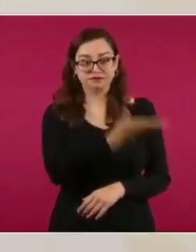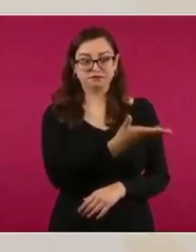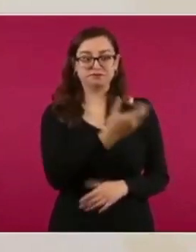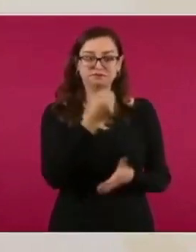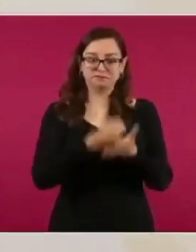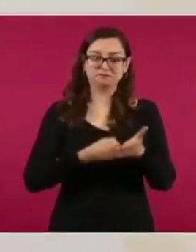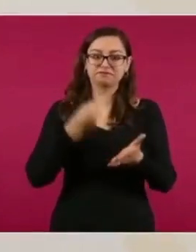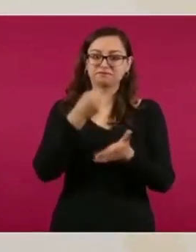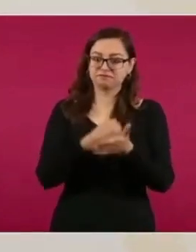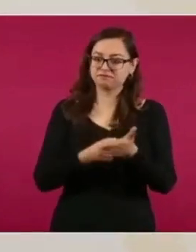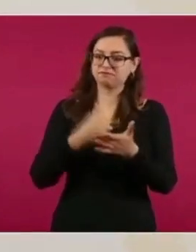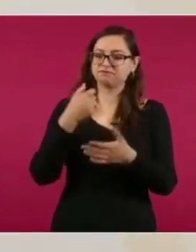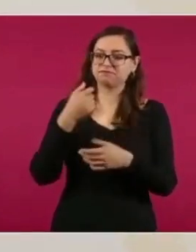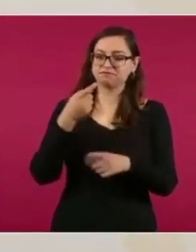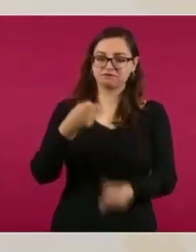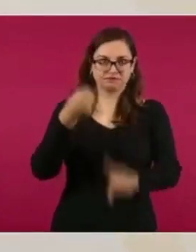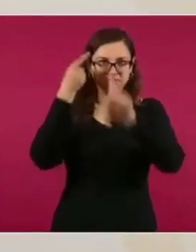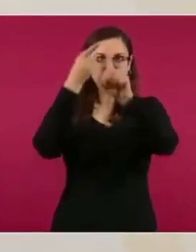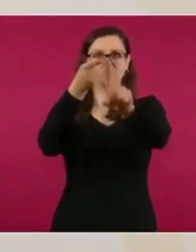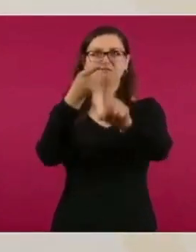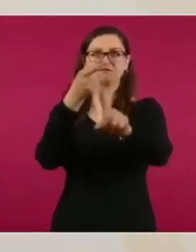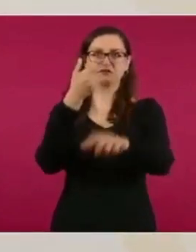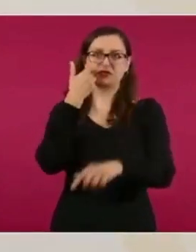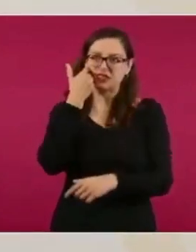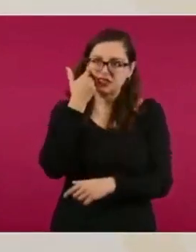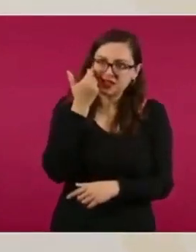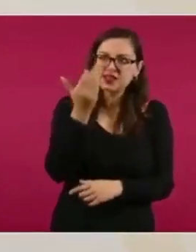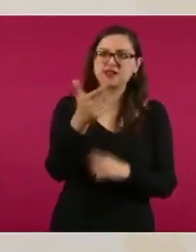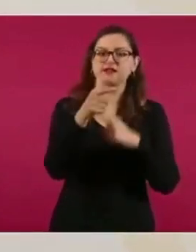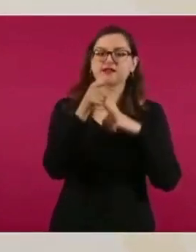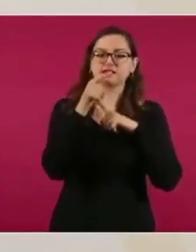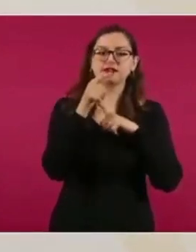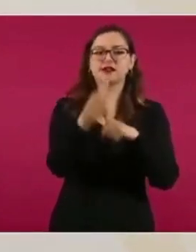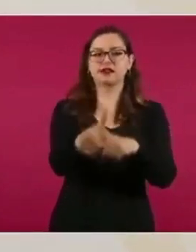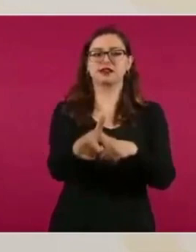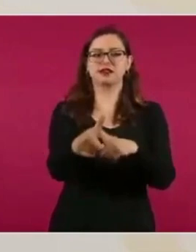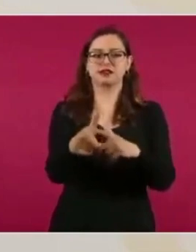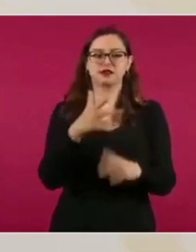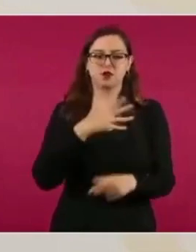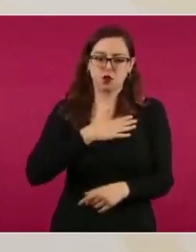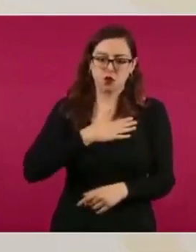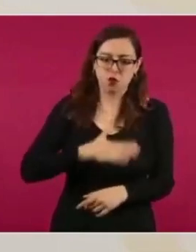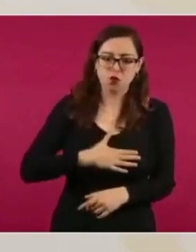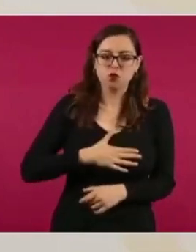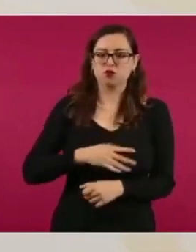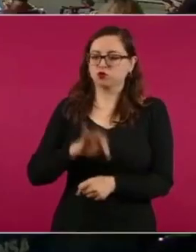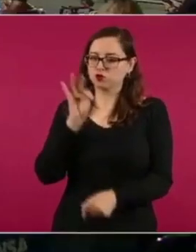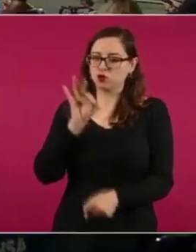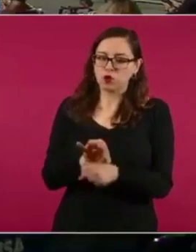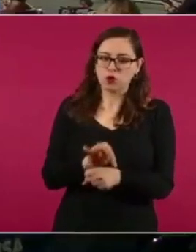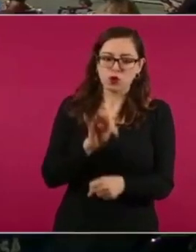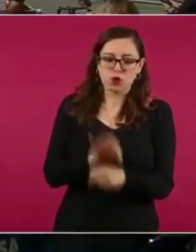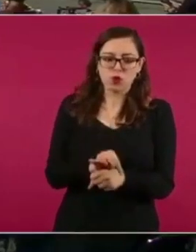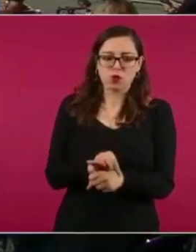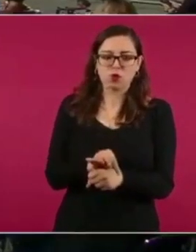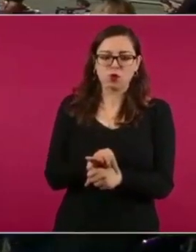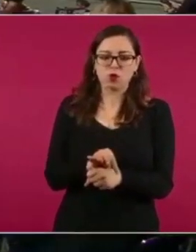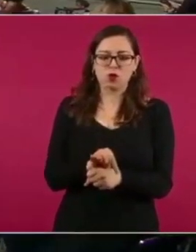siempre con sus convicciones, defendiendo la justicia e